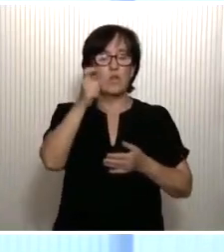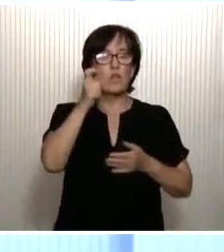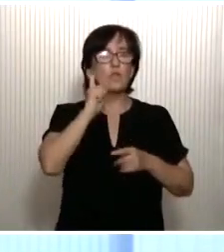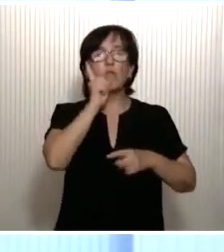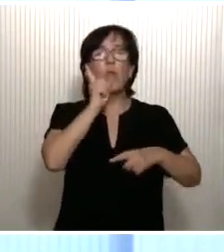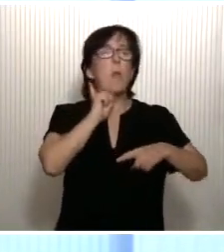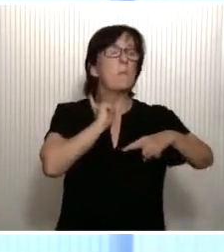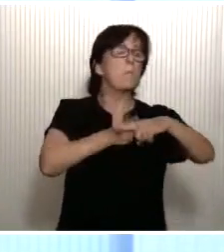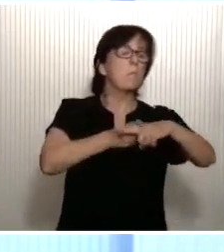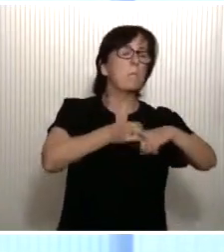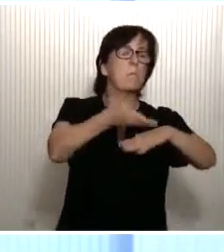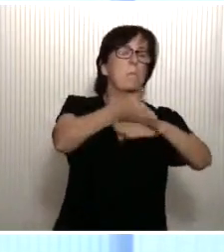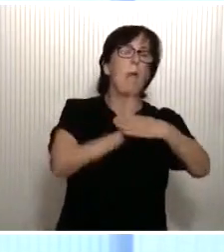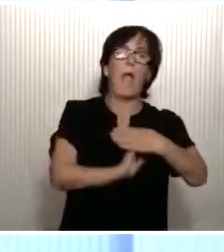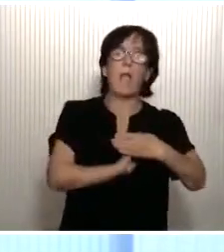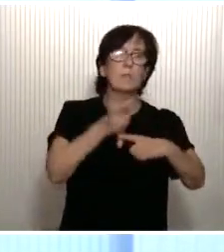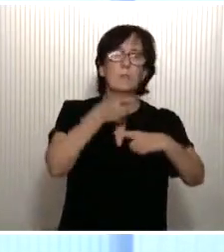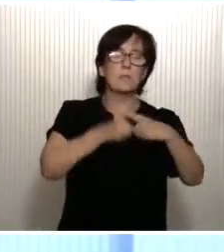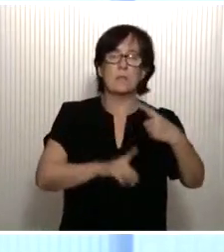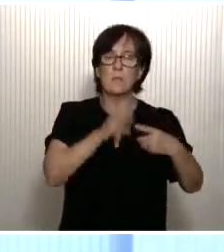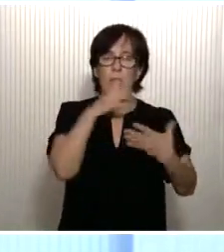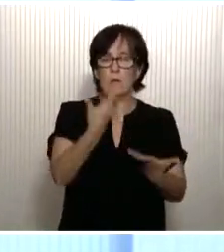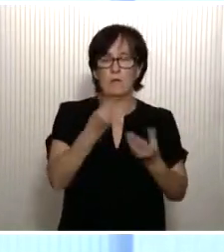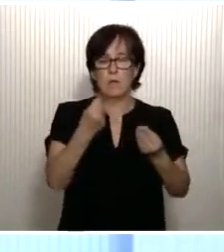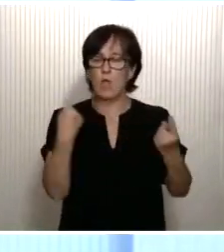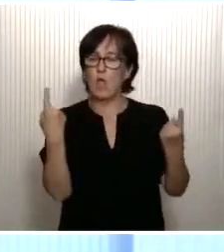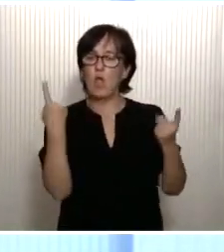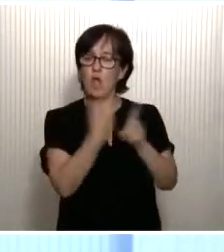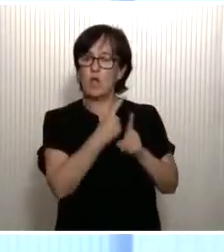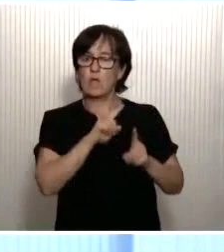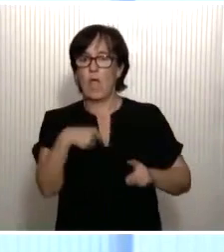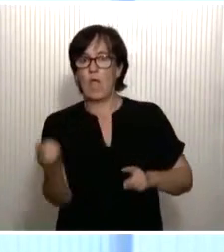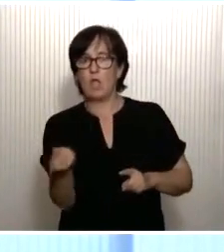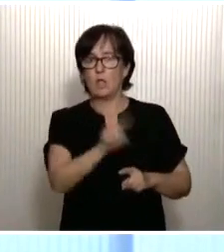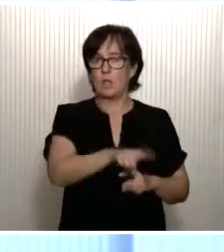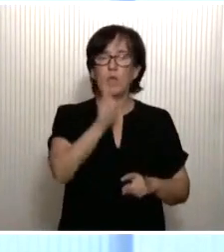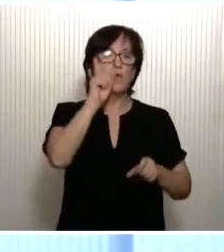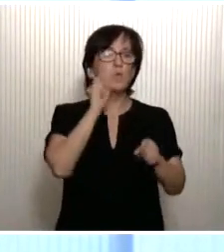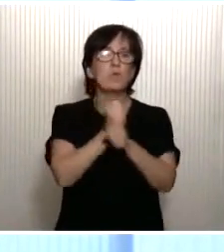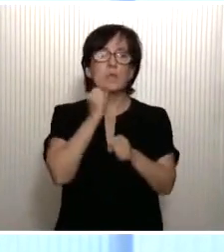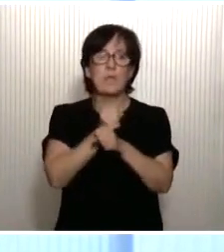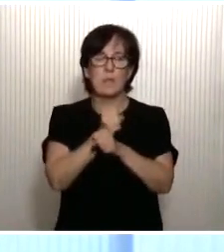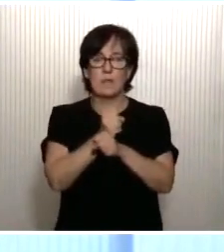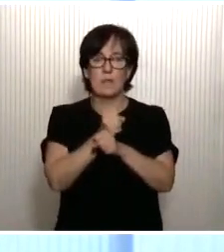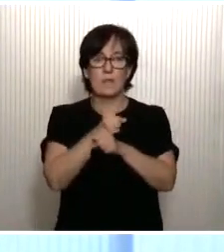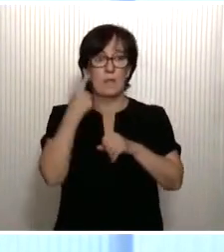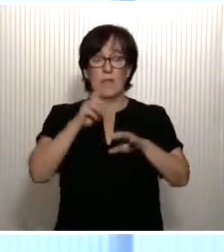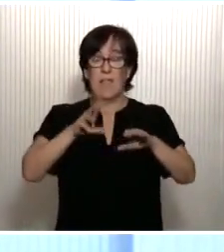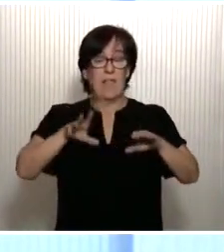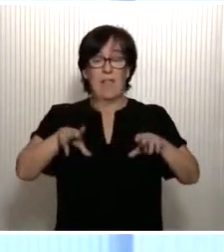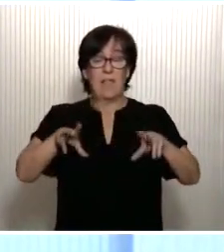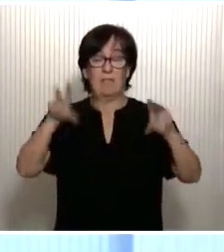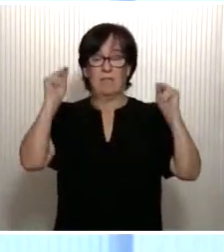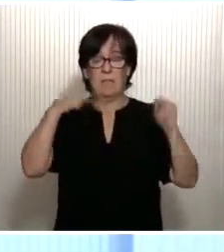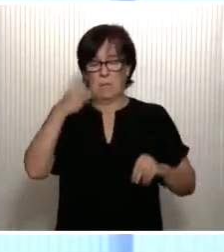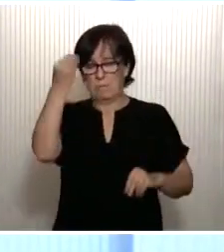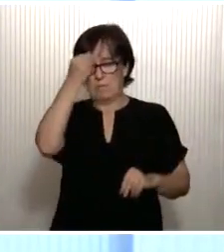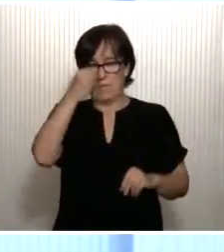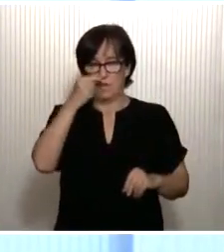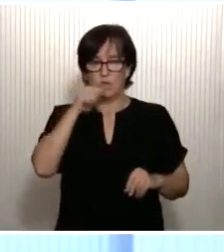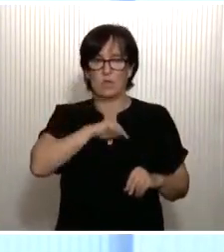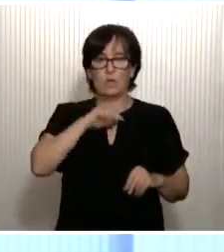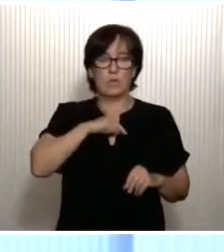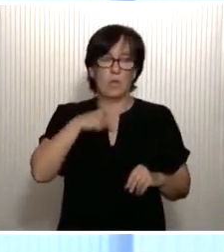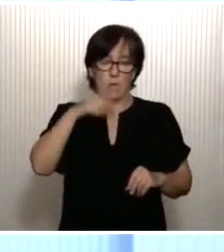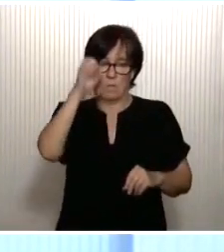parte, todavía menos de una parte contra otra. Y una tarea, lo he dejado para el final porque considero, además, que es,